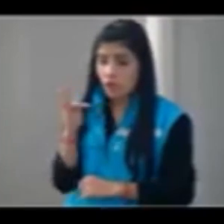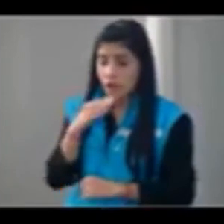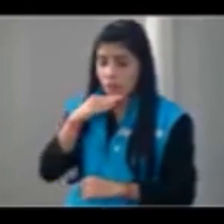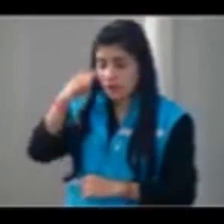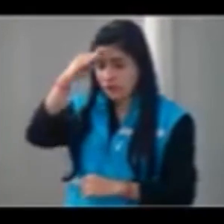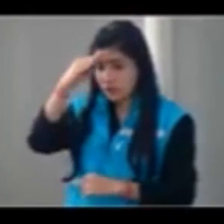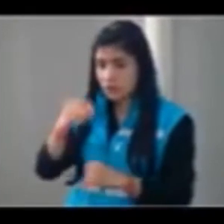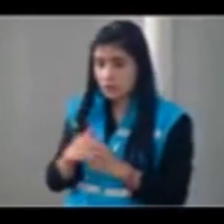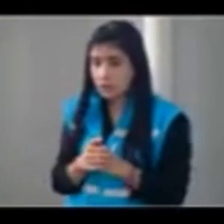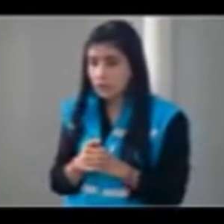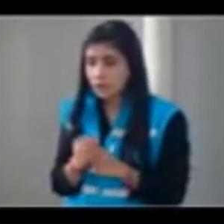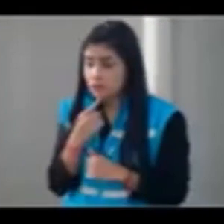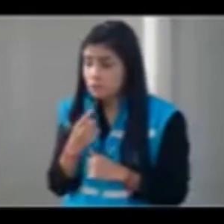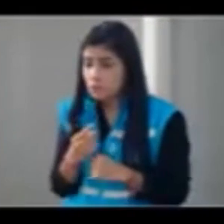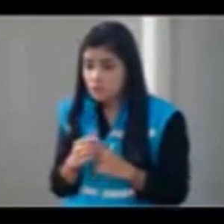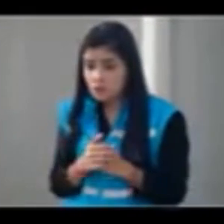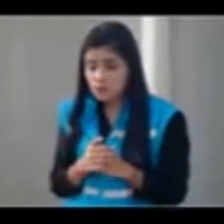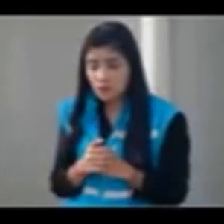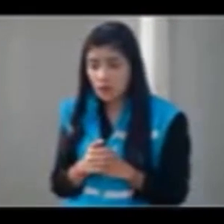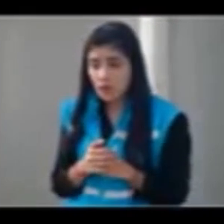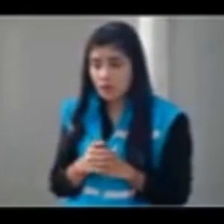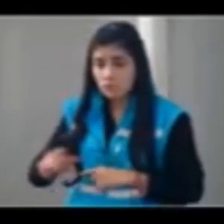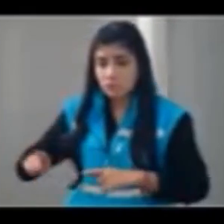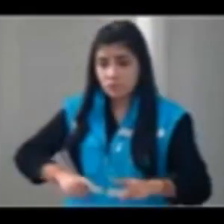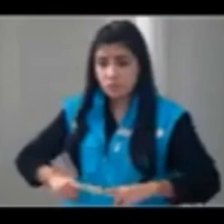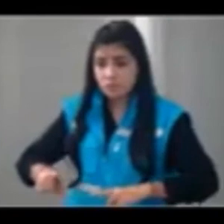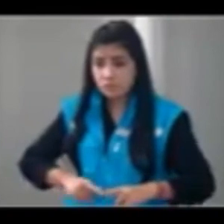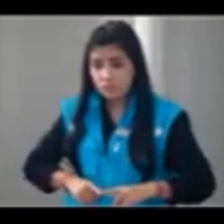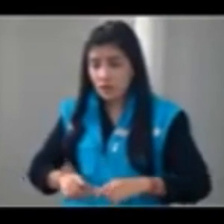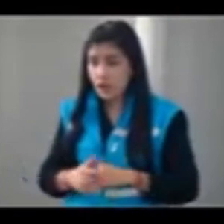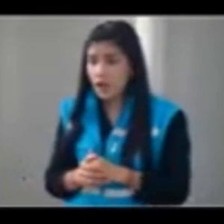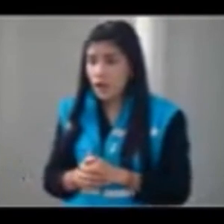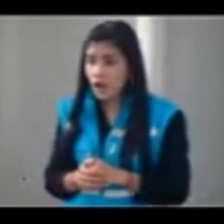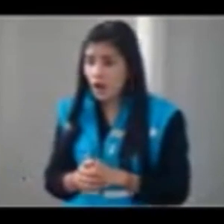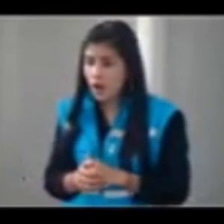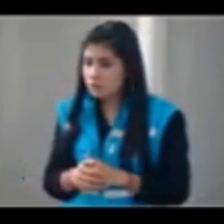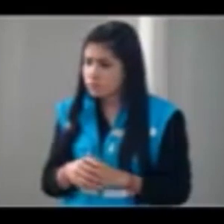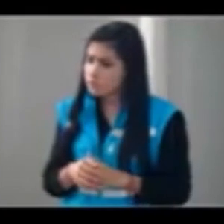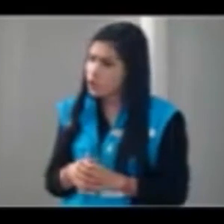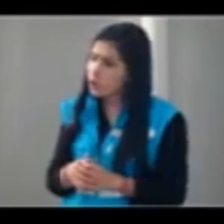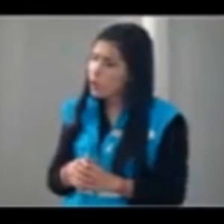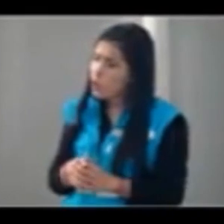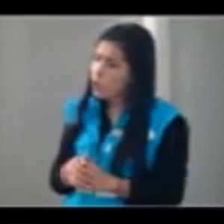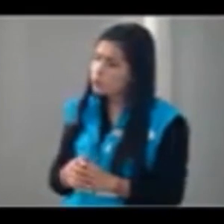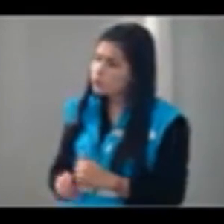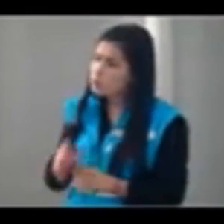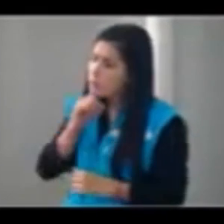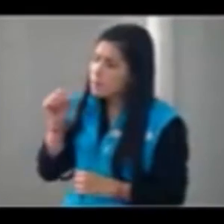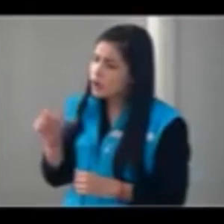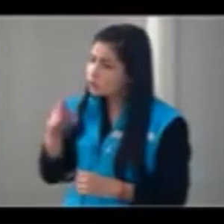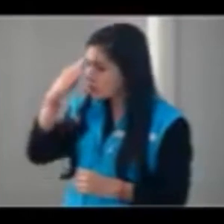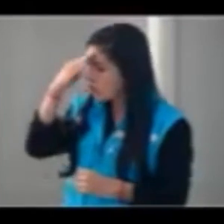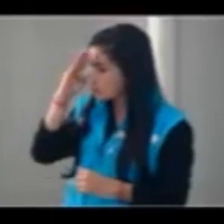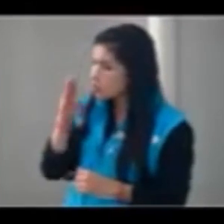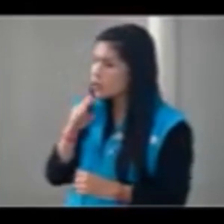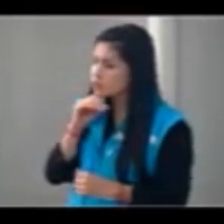veces se discuten las voces disonantes de la administración díganme señora Mabel no merece por lo menos el mínimo de atención una noticia